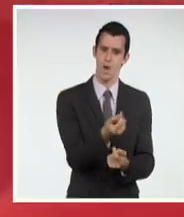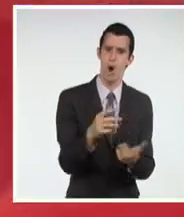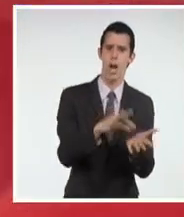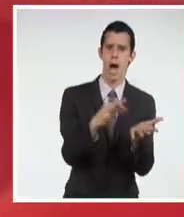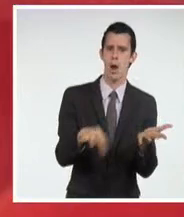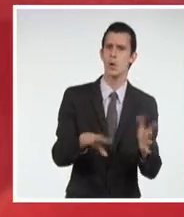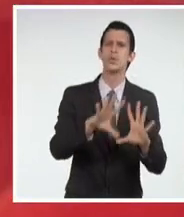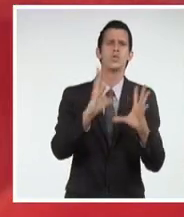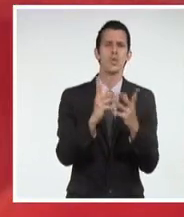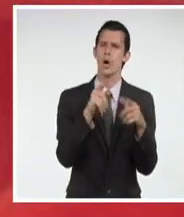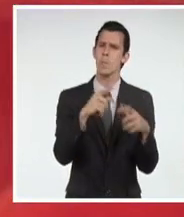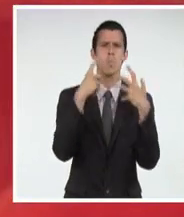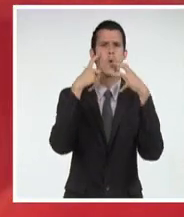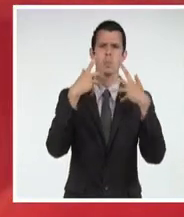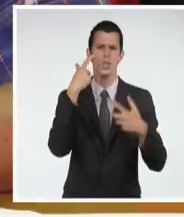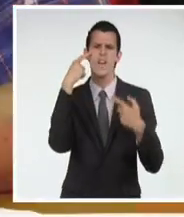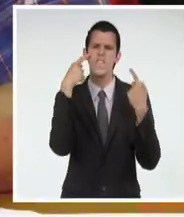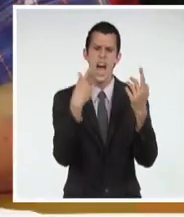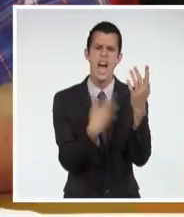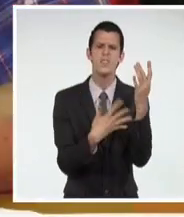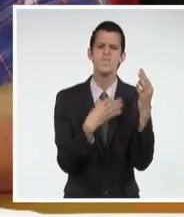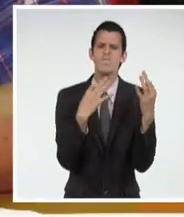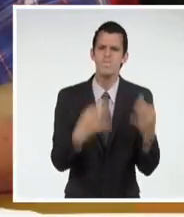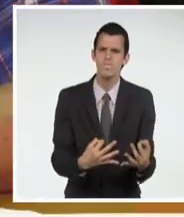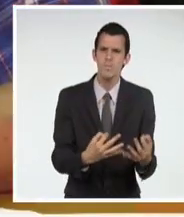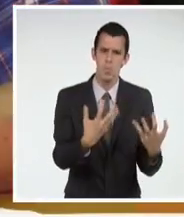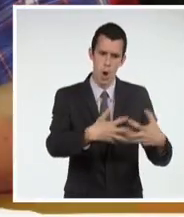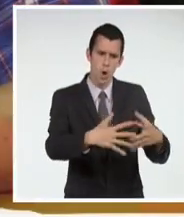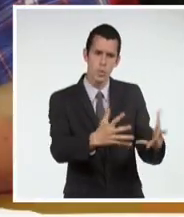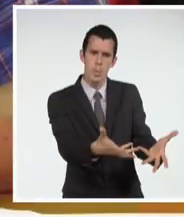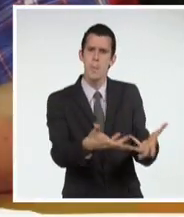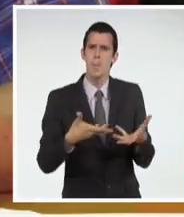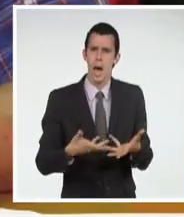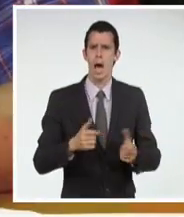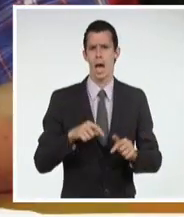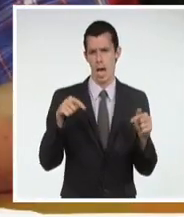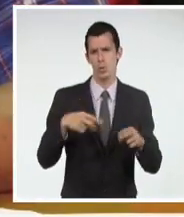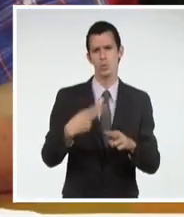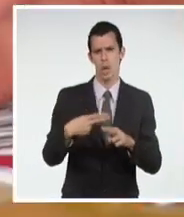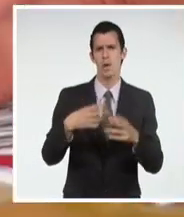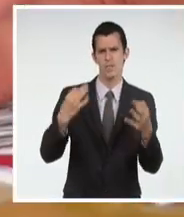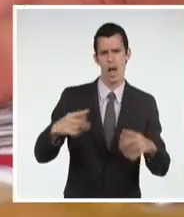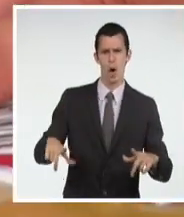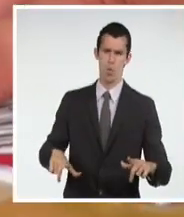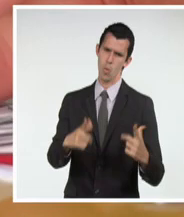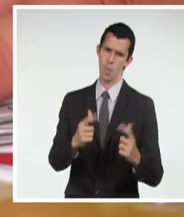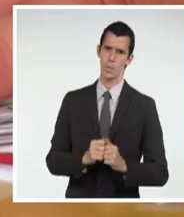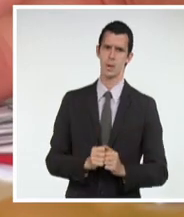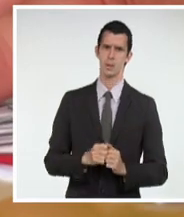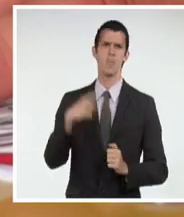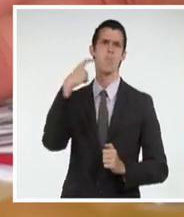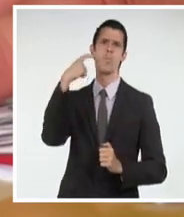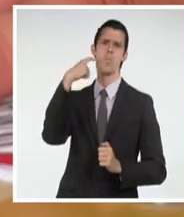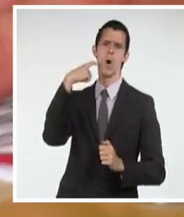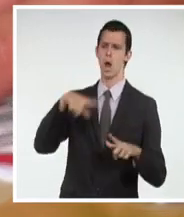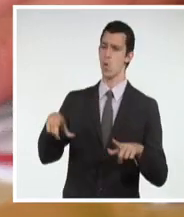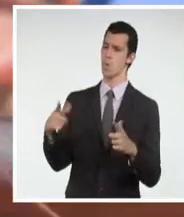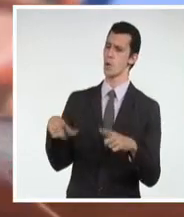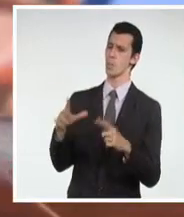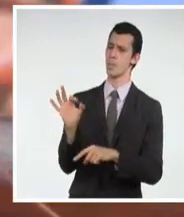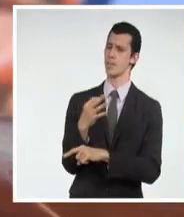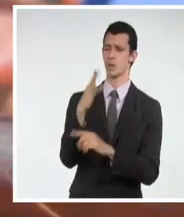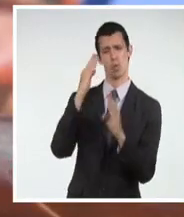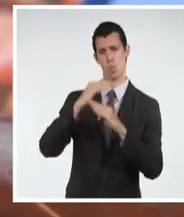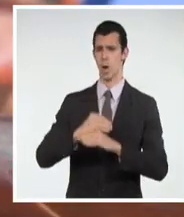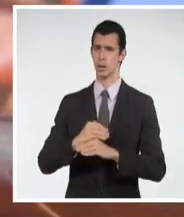fortalecer el sistema de la agricultura en Cuba y defender la soberanía alimentaria existente en cifras y estrategias digitales,